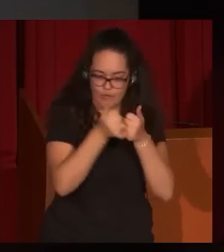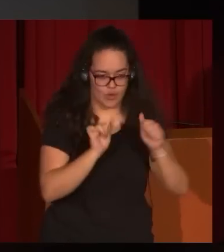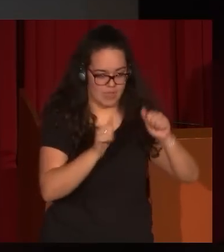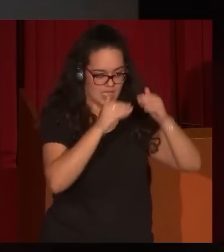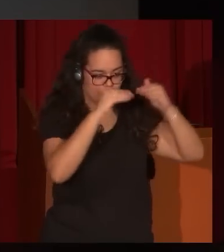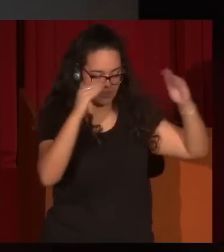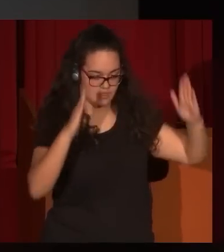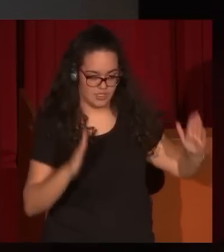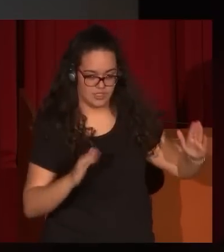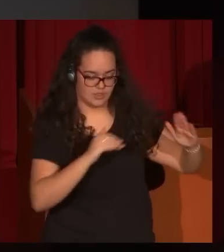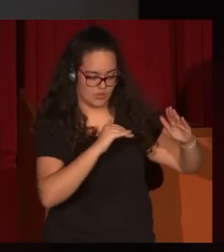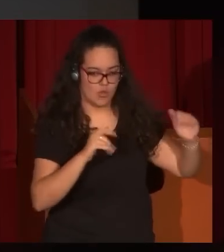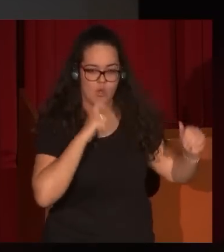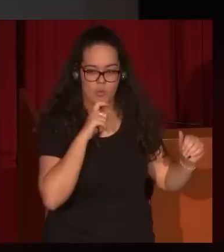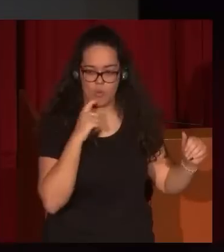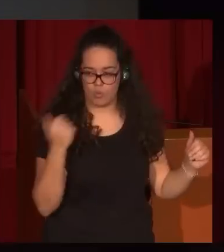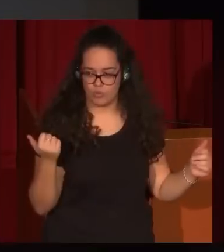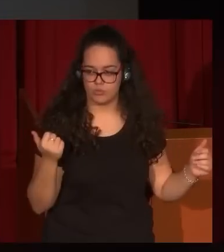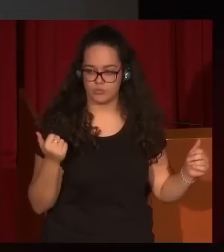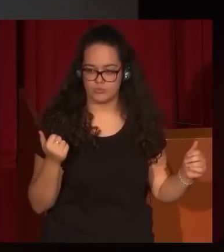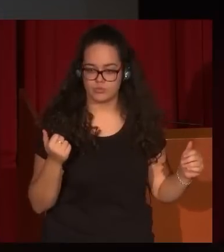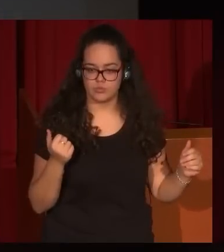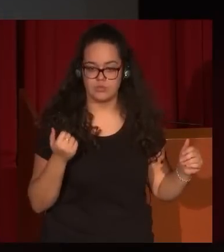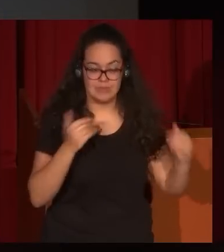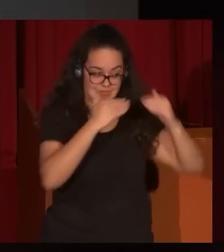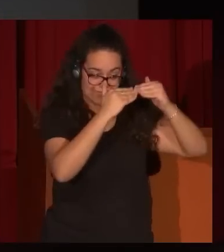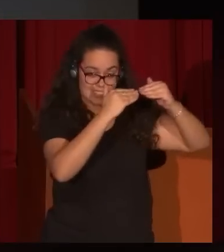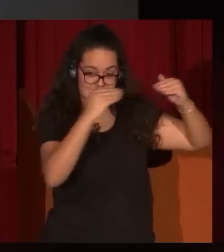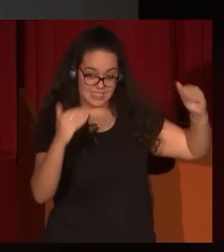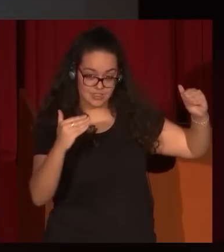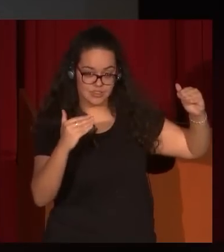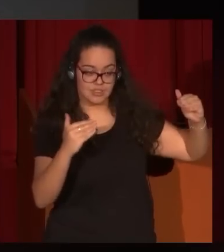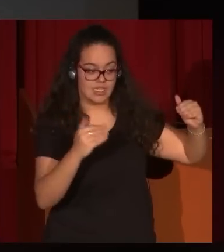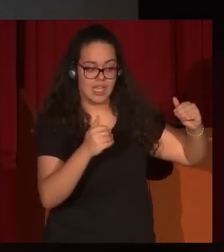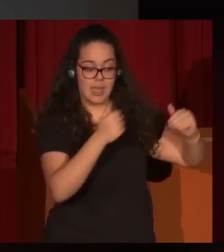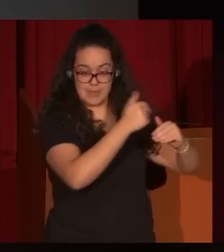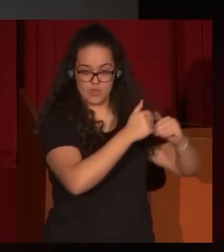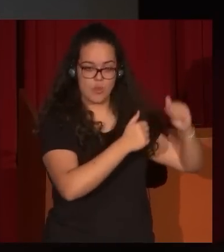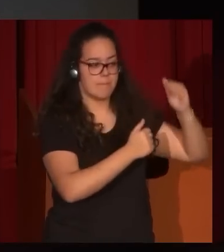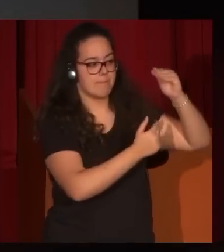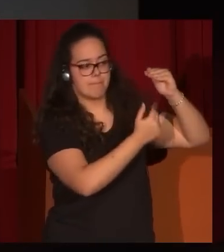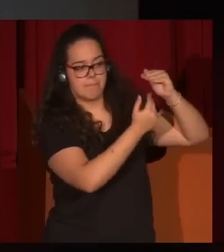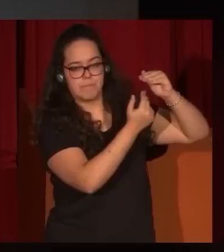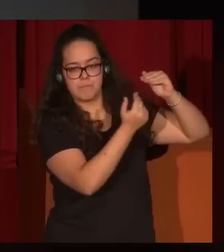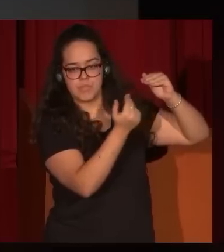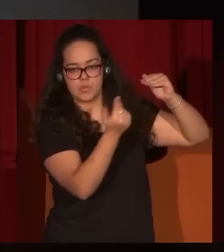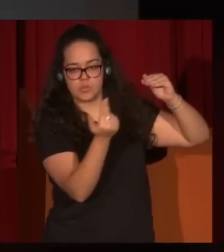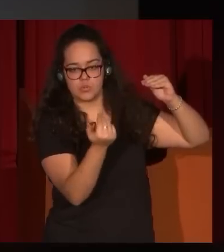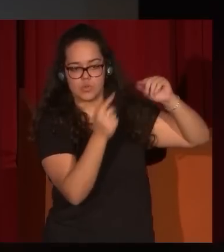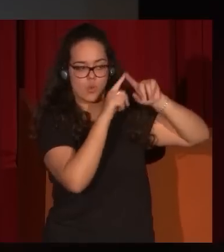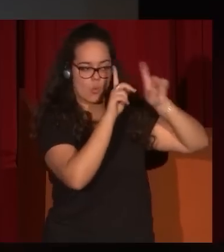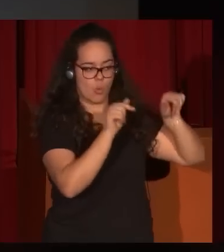teatro originalmente, para su techo, Eugenio Lucas pinta unos